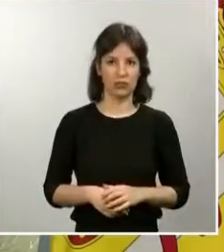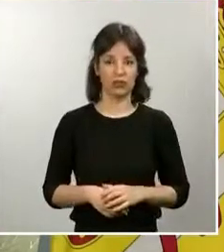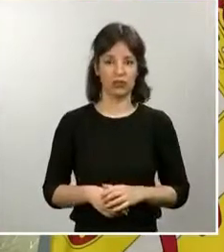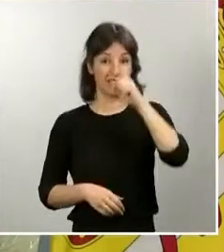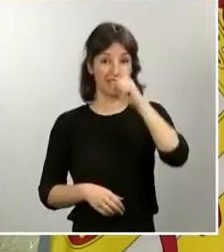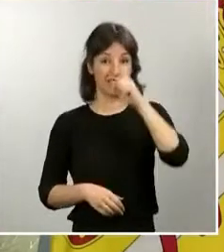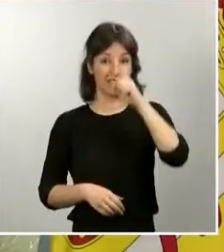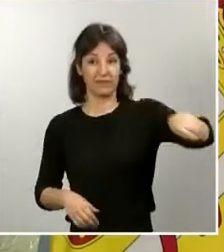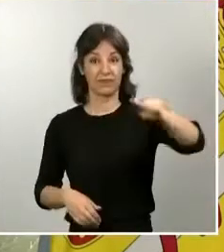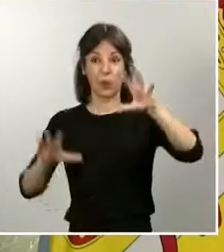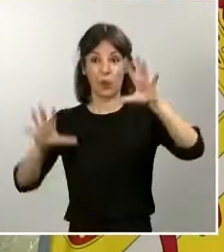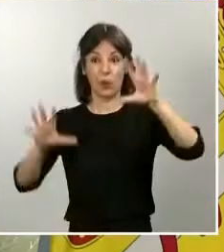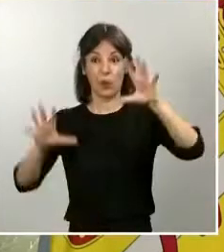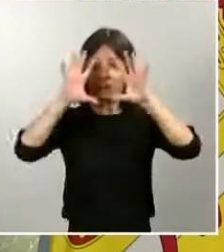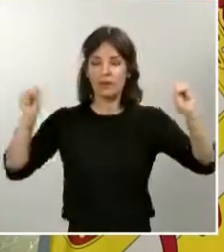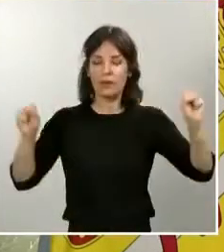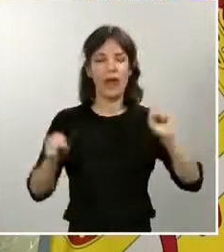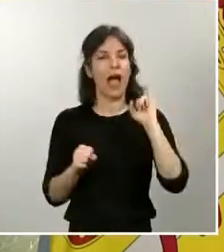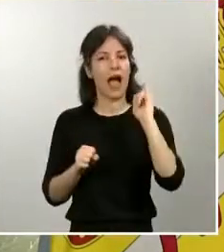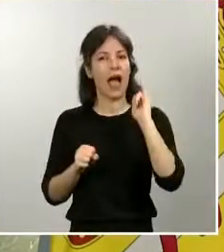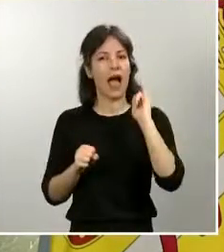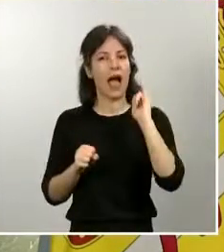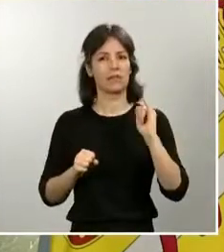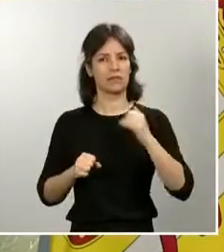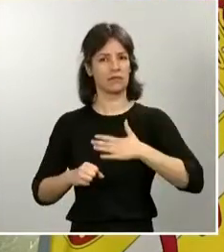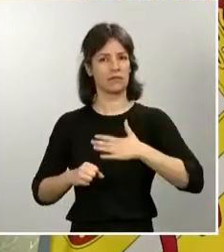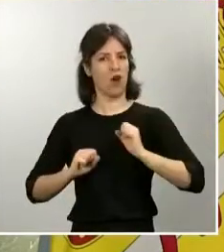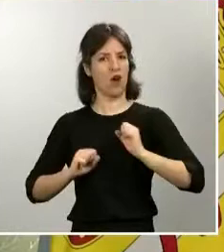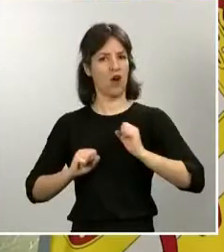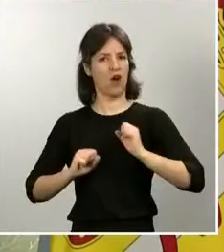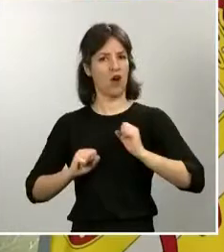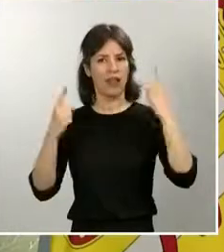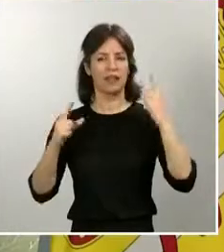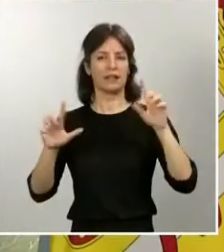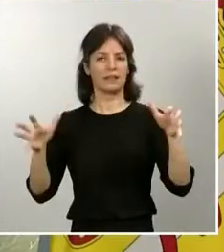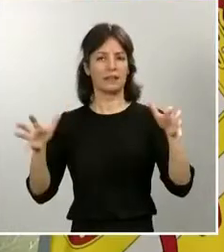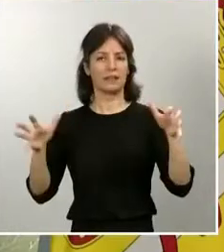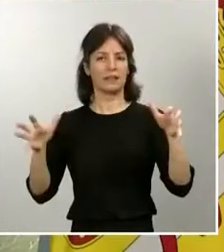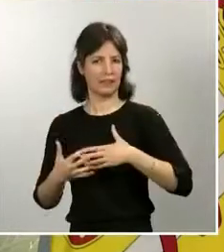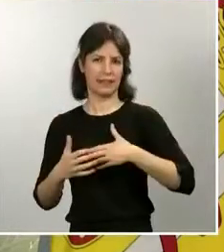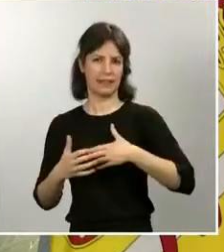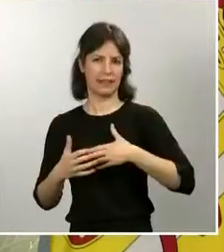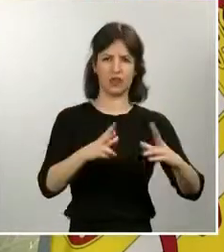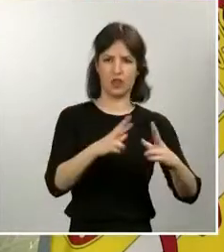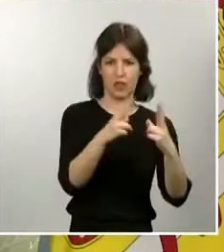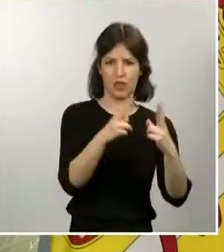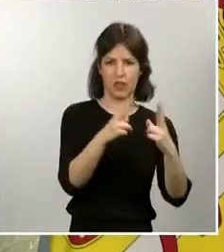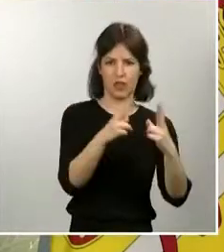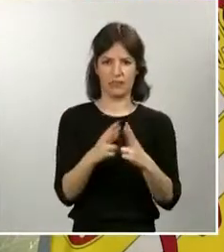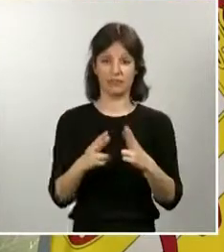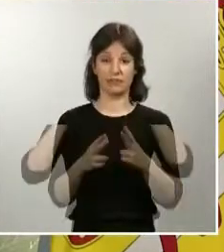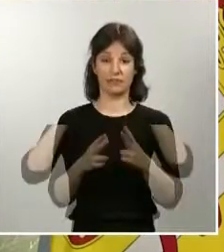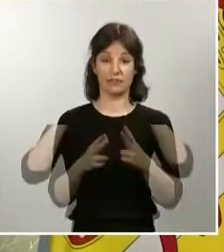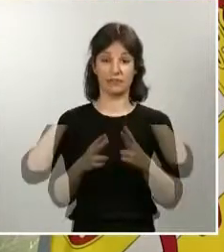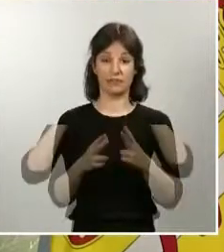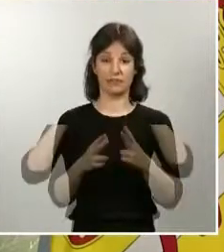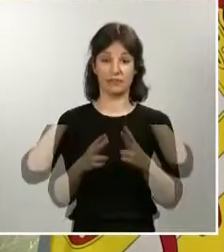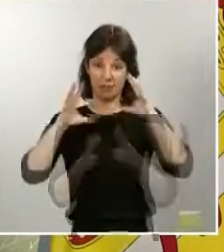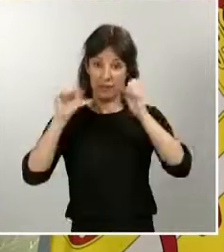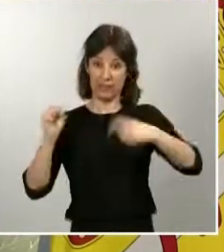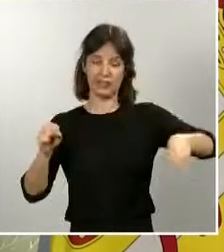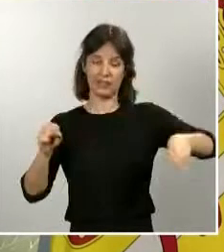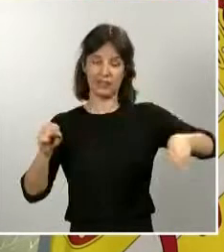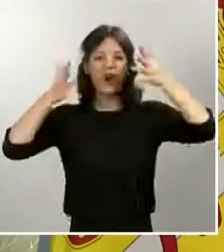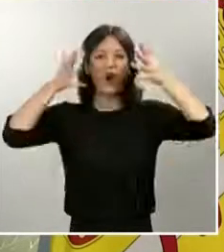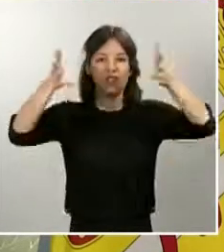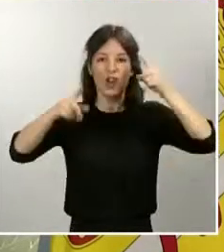Guardia Civil dispone de cuentas oficiales en Internet y en las redes sociales, desde las que nuestros especialistas dan consejos para prevenir